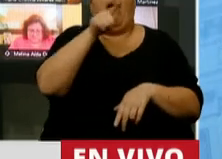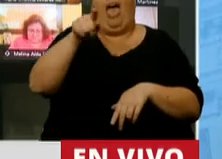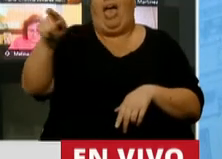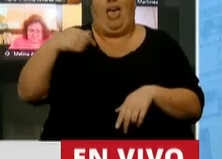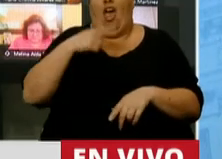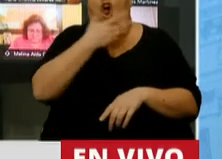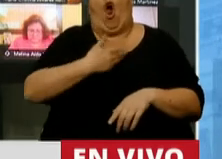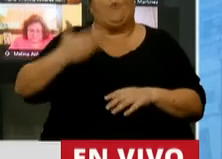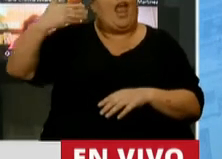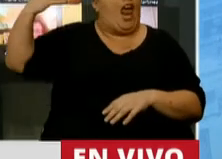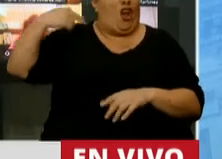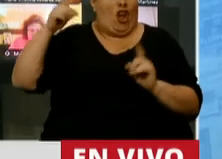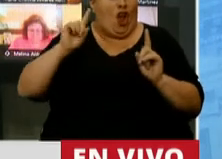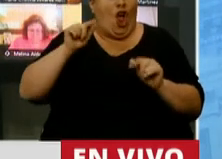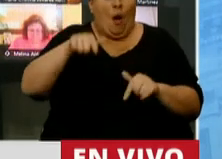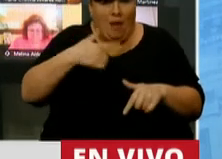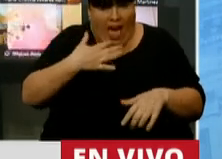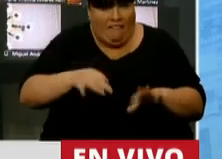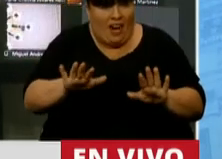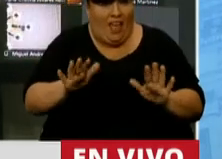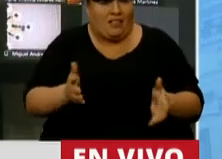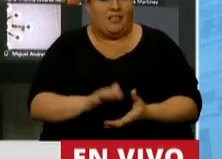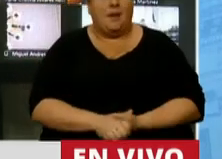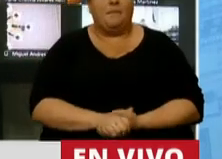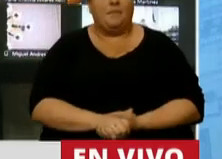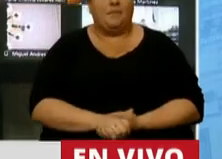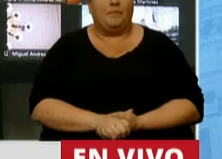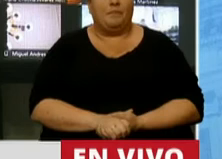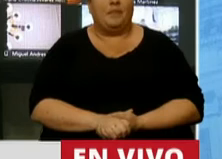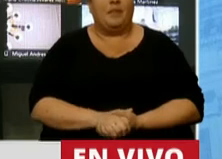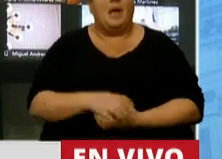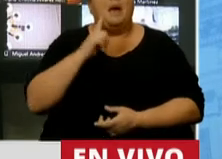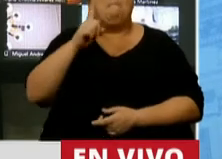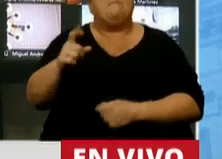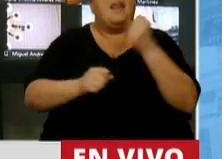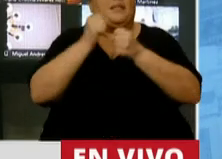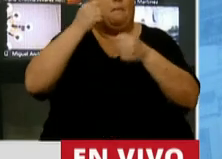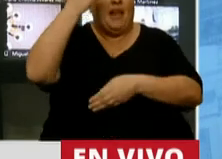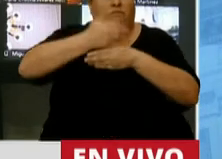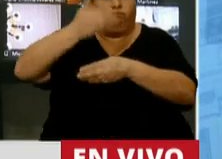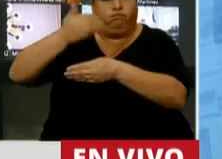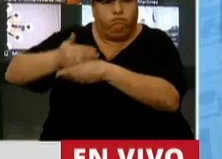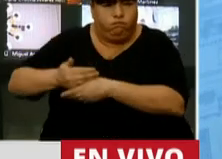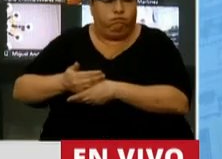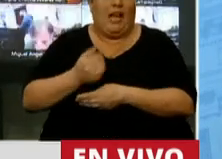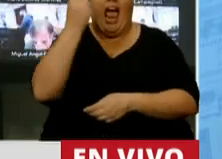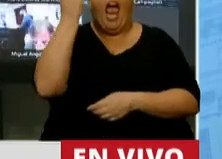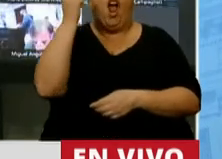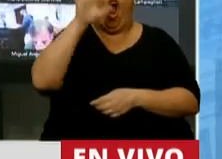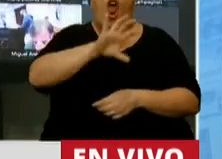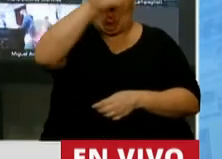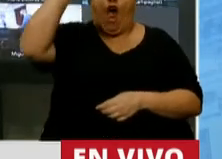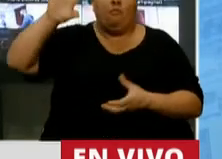a gobiernos anteriores, pero esta es la realidad. Miles de pymes cerradas, economías